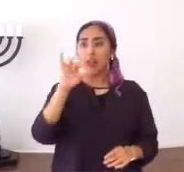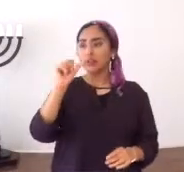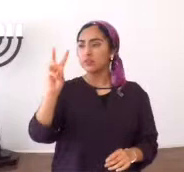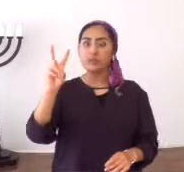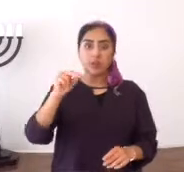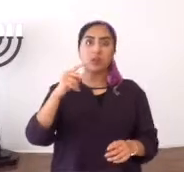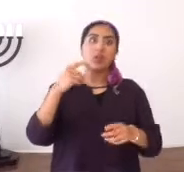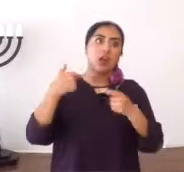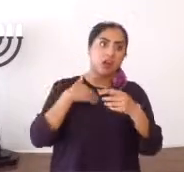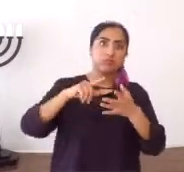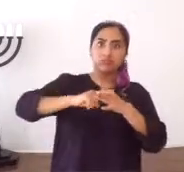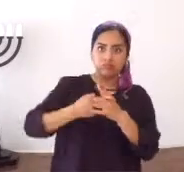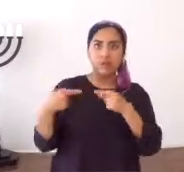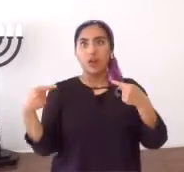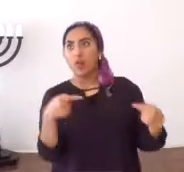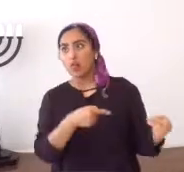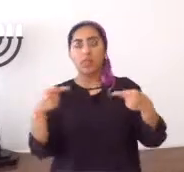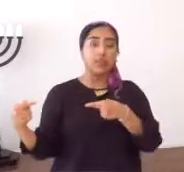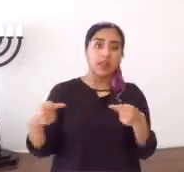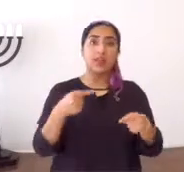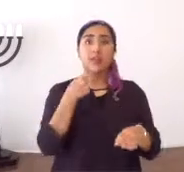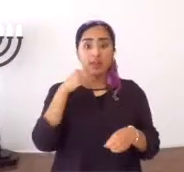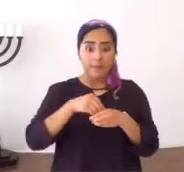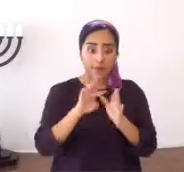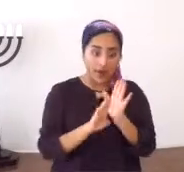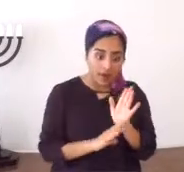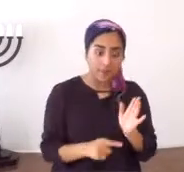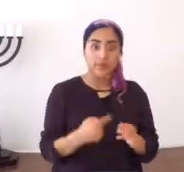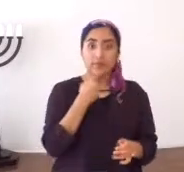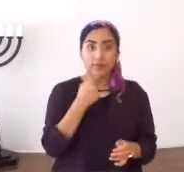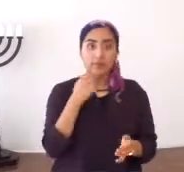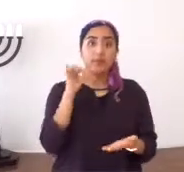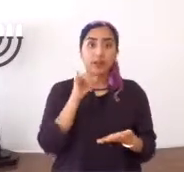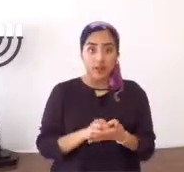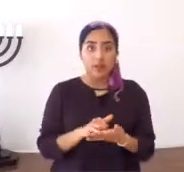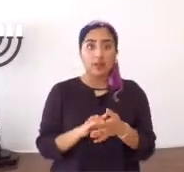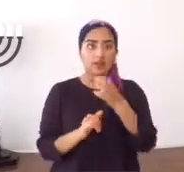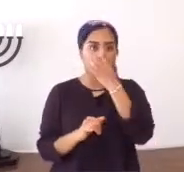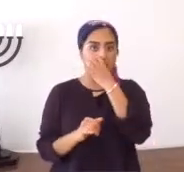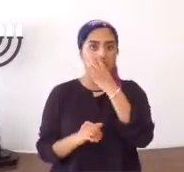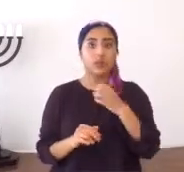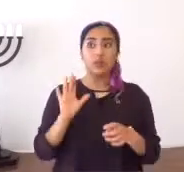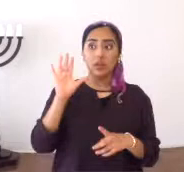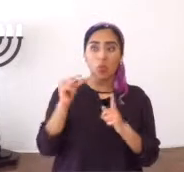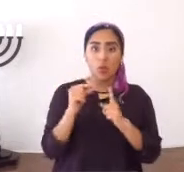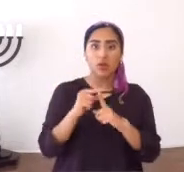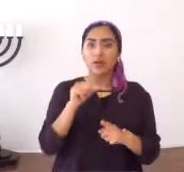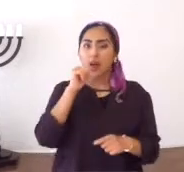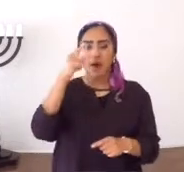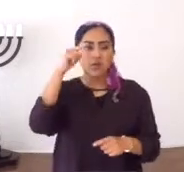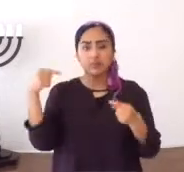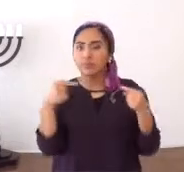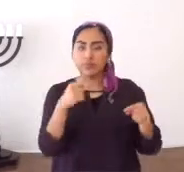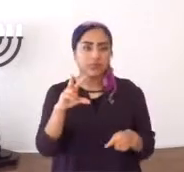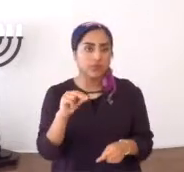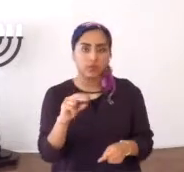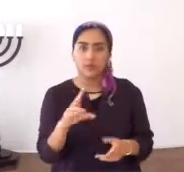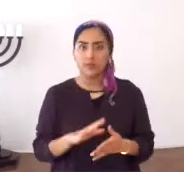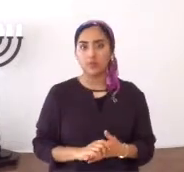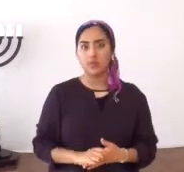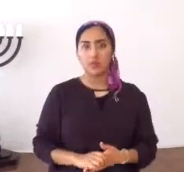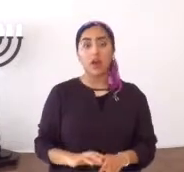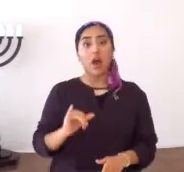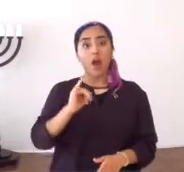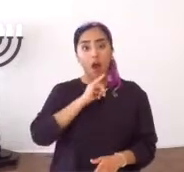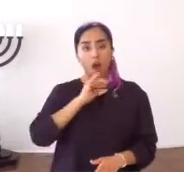su nombre es Jesús, su nombre no es Yashua, y empieza una contienda, y dice la Tanakh, dice la Biblia, Tanakh, que su palabra, no